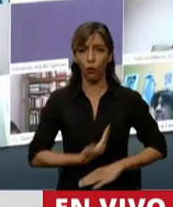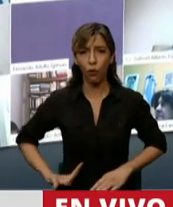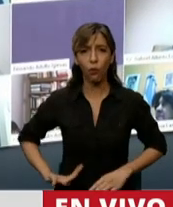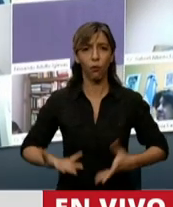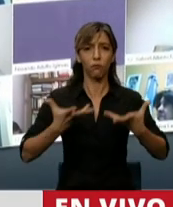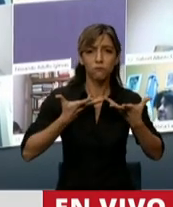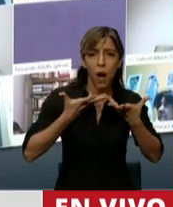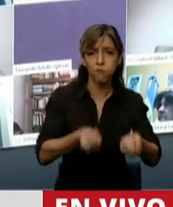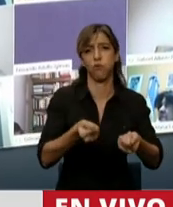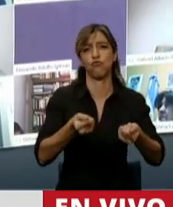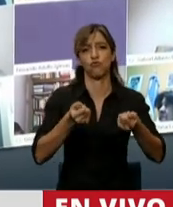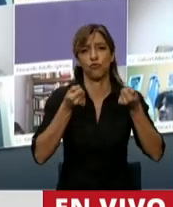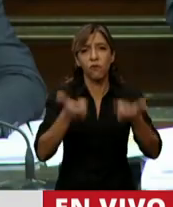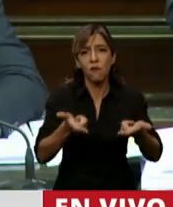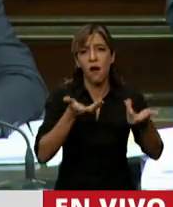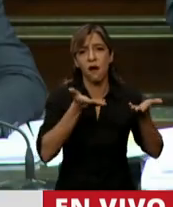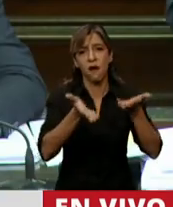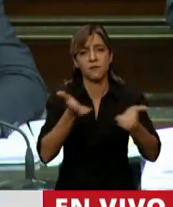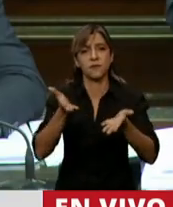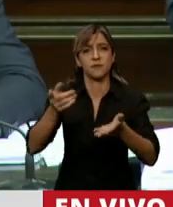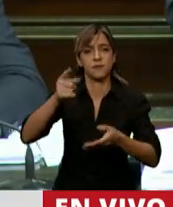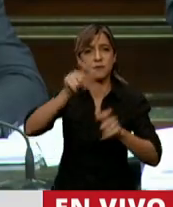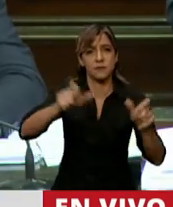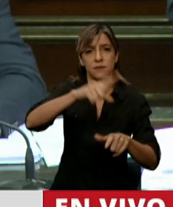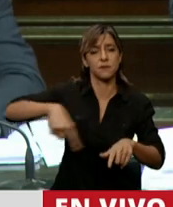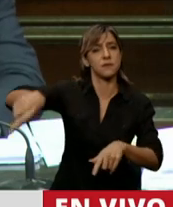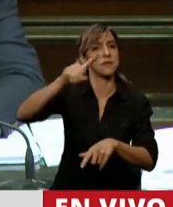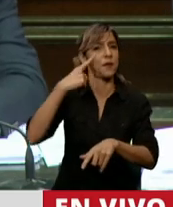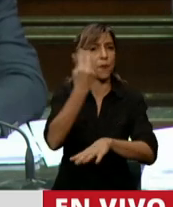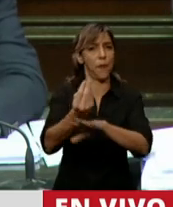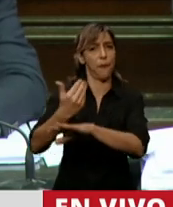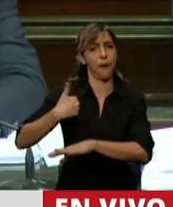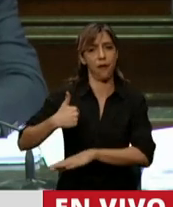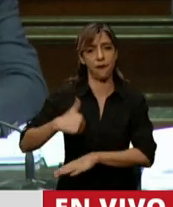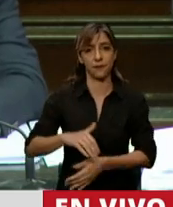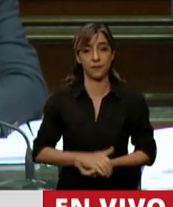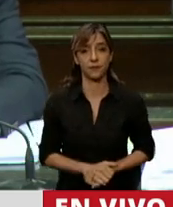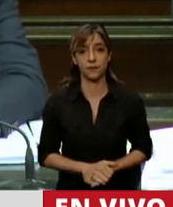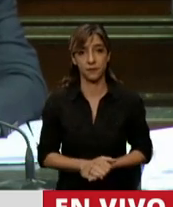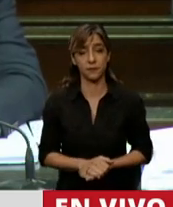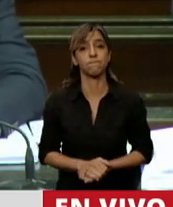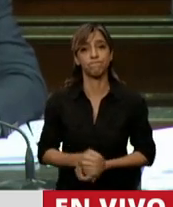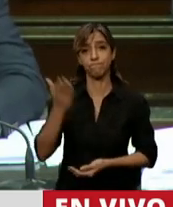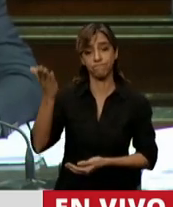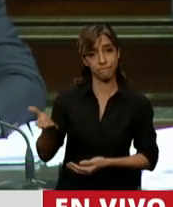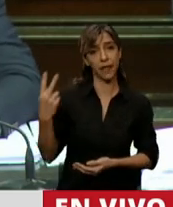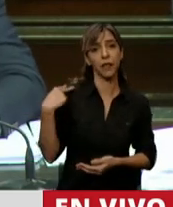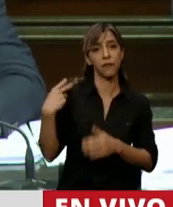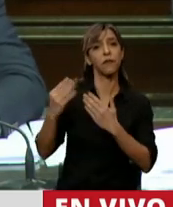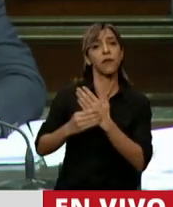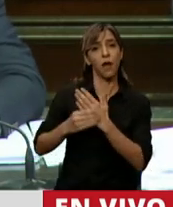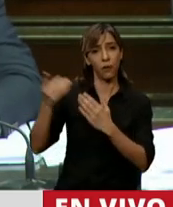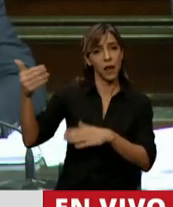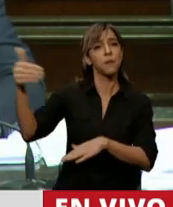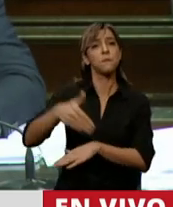gobernando la Argentina. Como usted lo ha dicho en su respuesta, jefe de gabinete, un Estado presente,